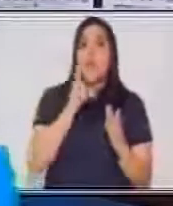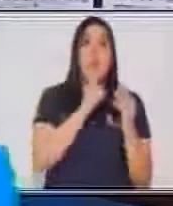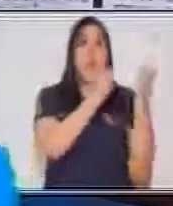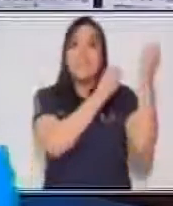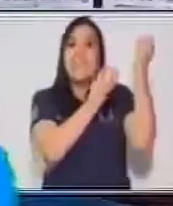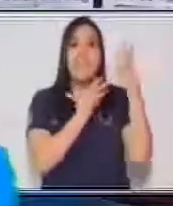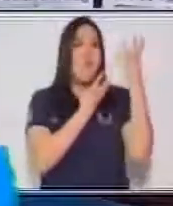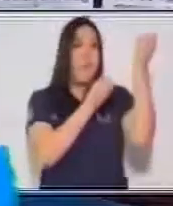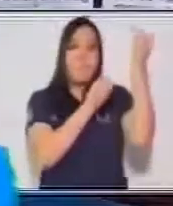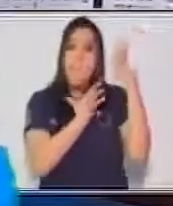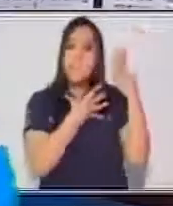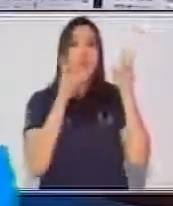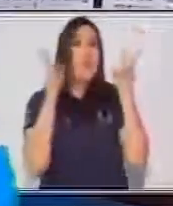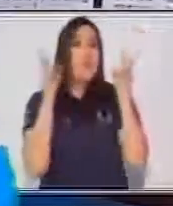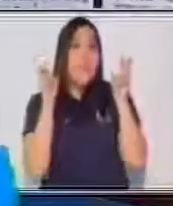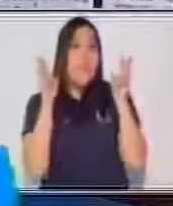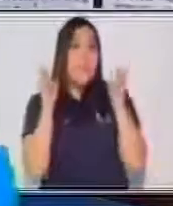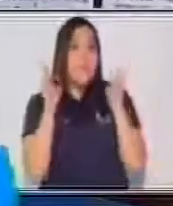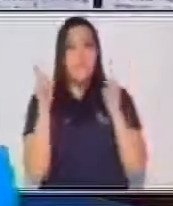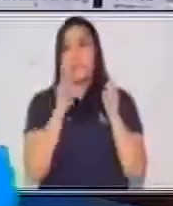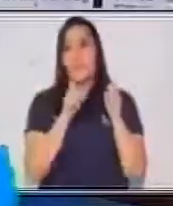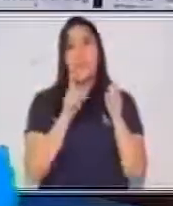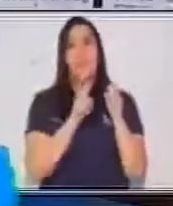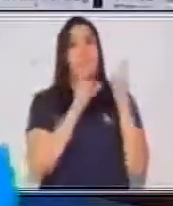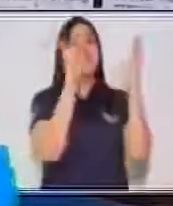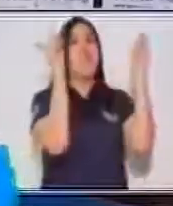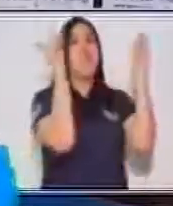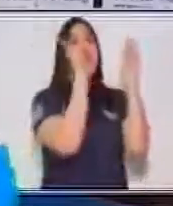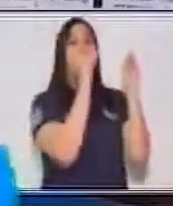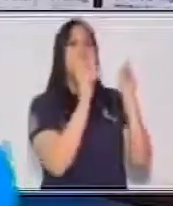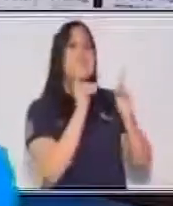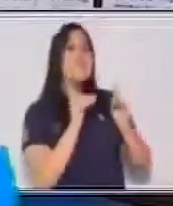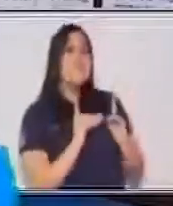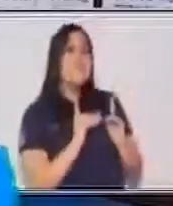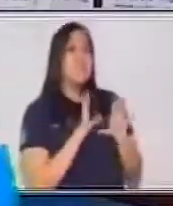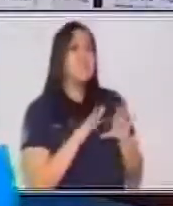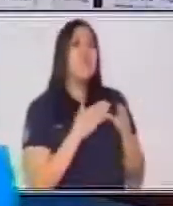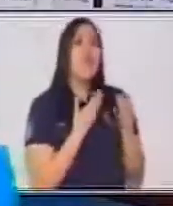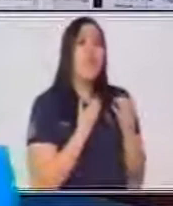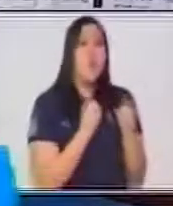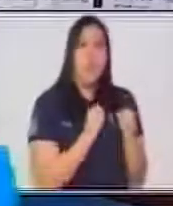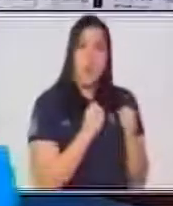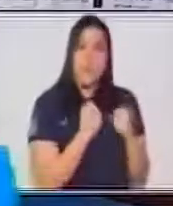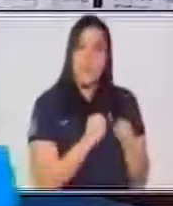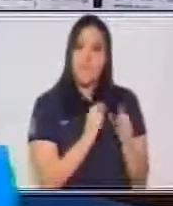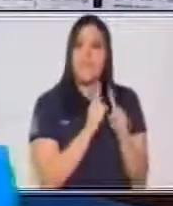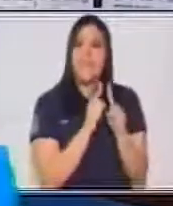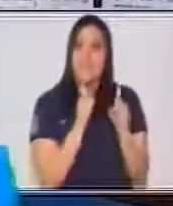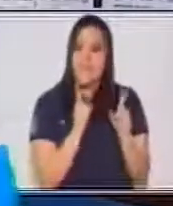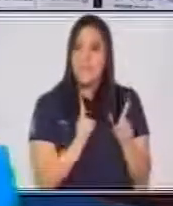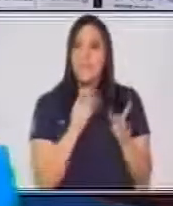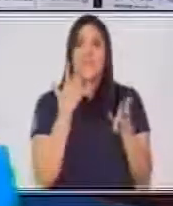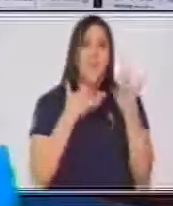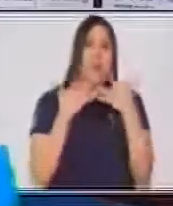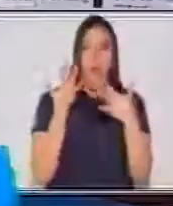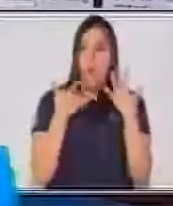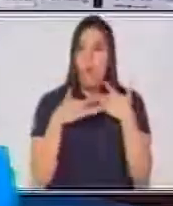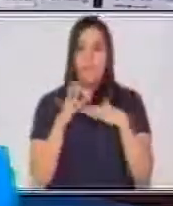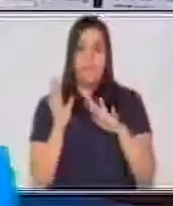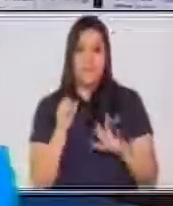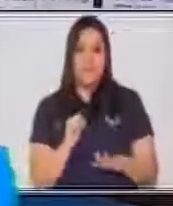conocer sobre algún tema, sino el diseño de los trifoliares. Ahora bien, cuando a ti te